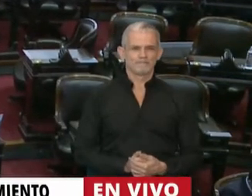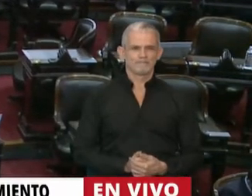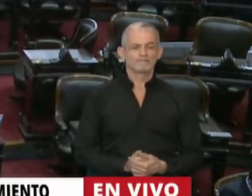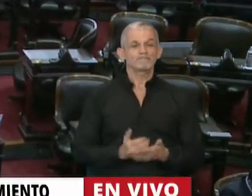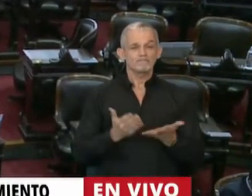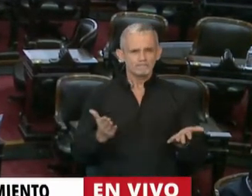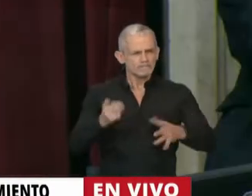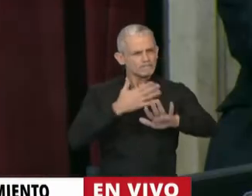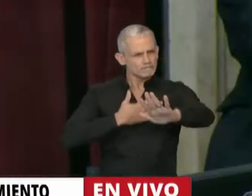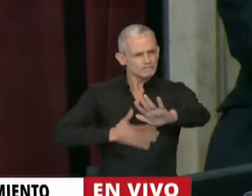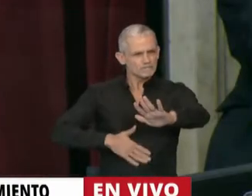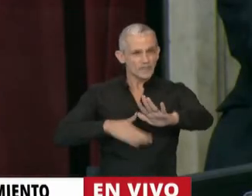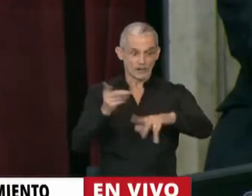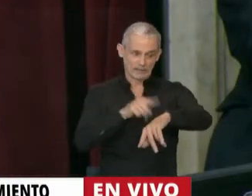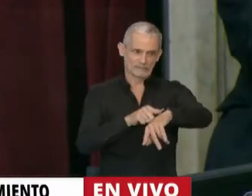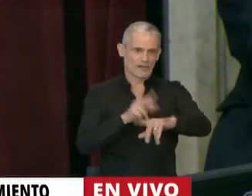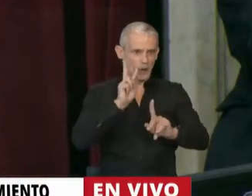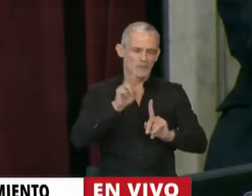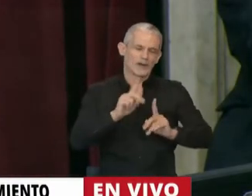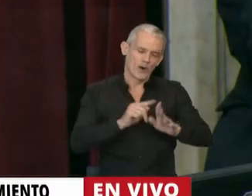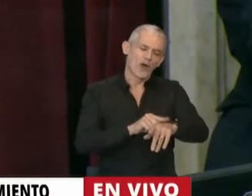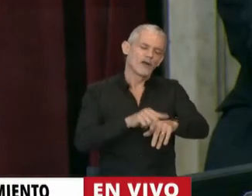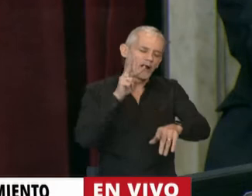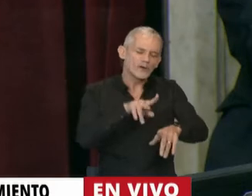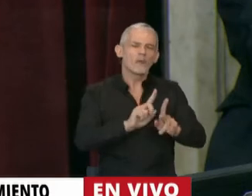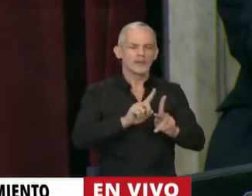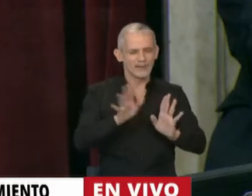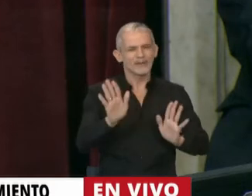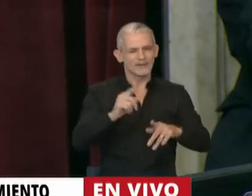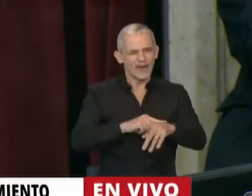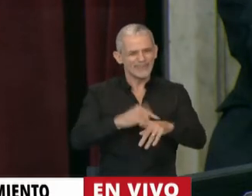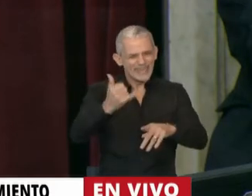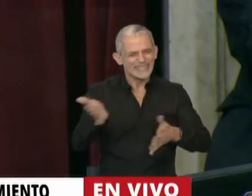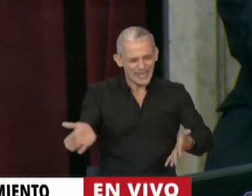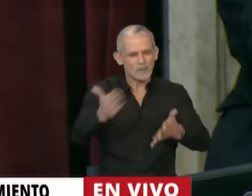Quédese tranquilo, diputado, no mire el reloj que igual ha sido generoso su compañero de bancada.